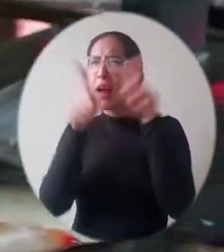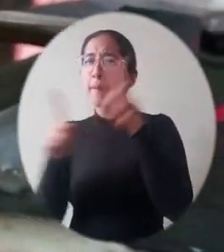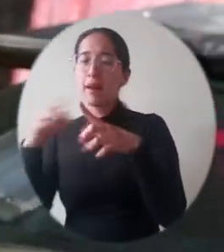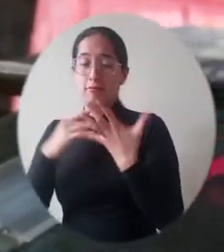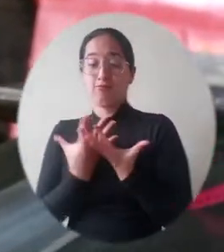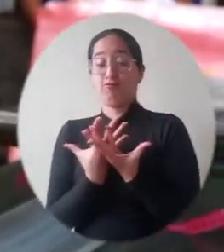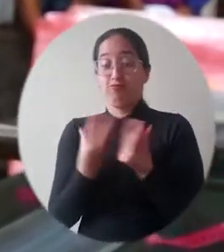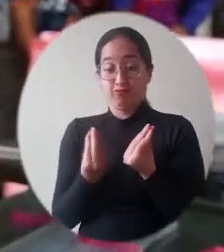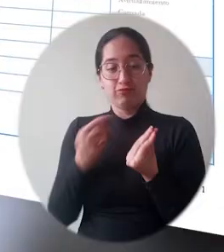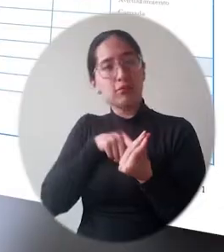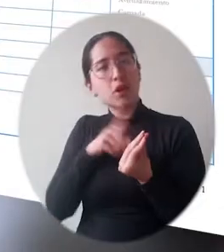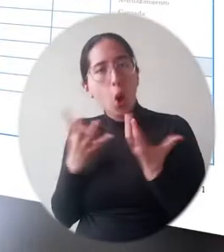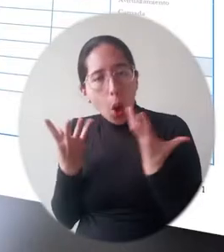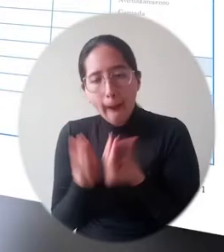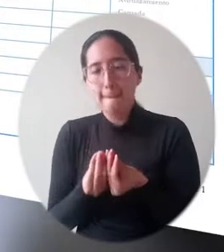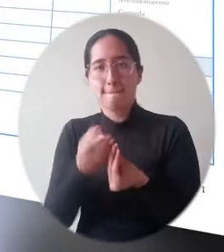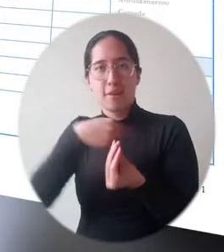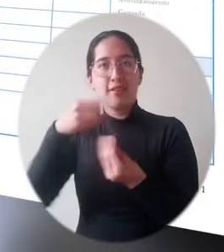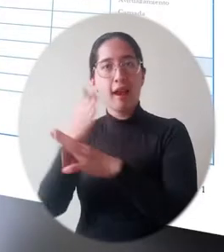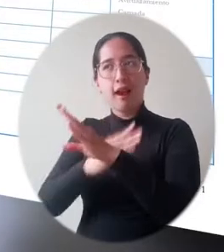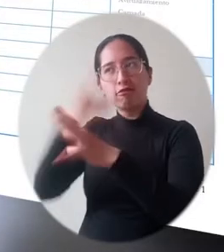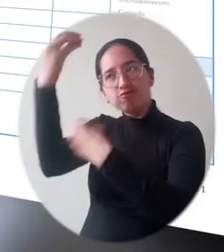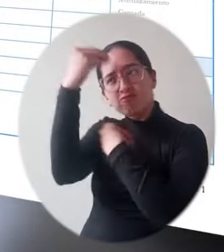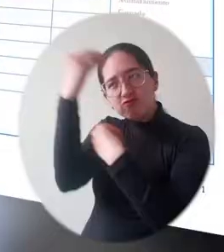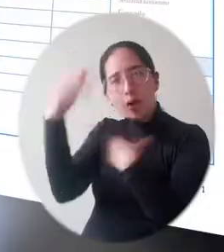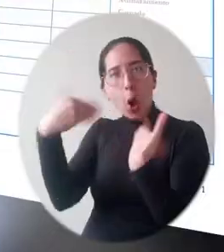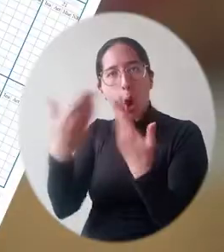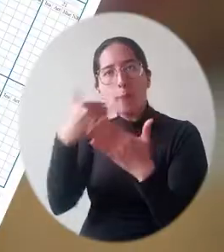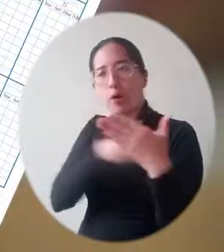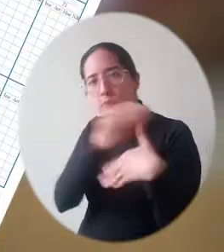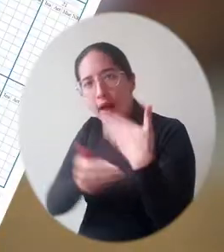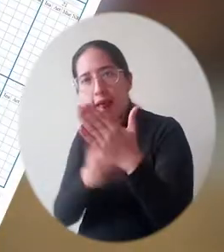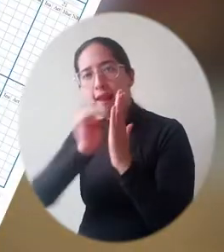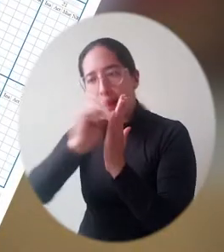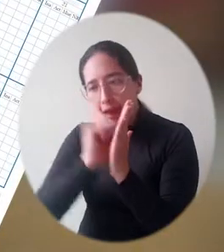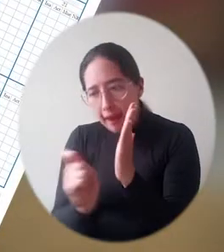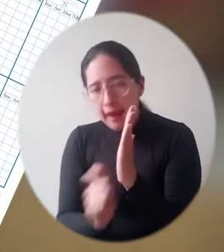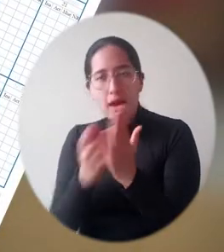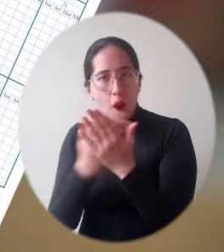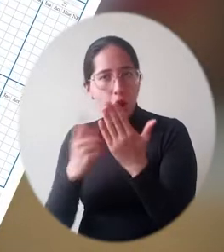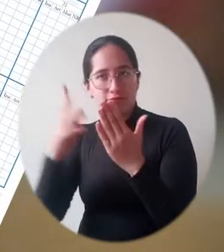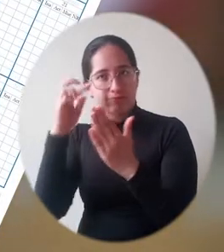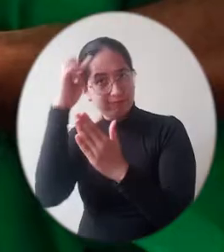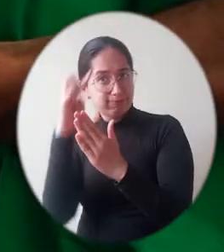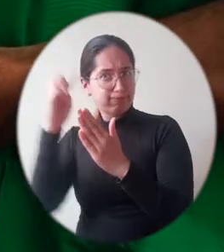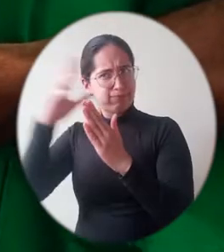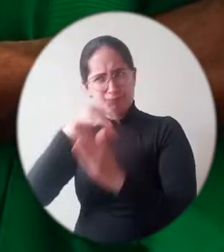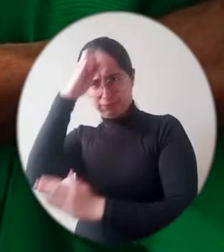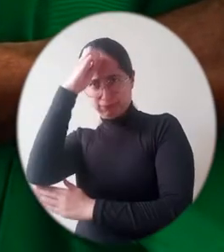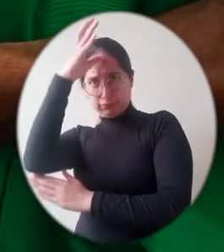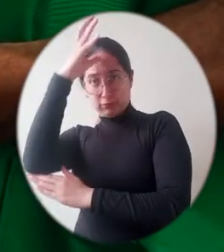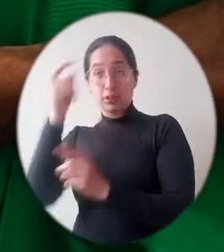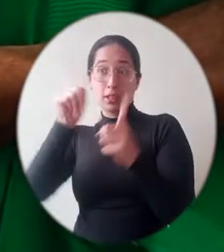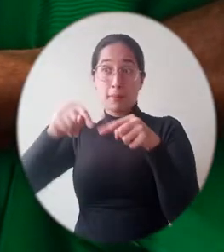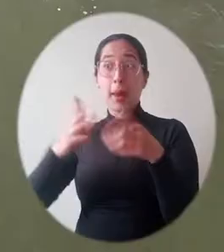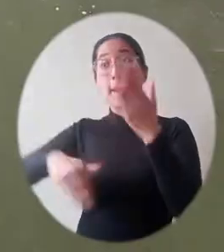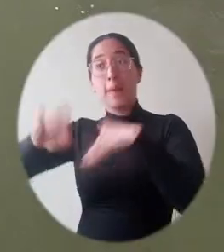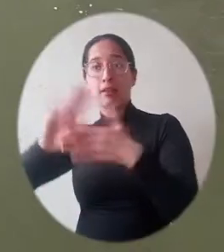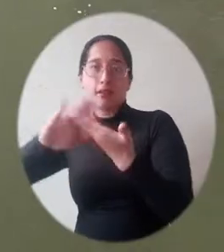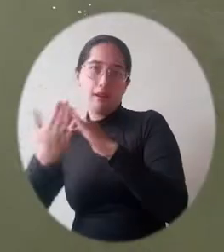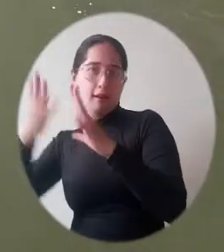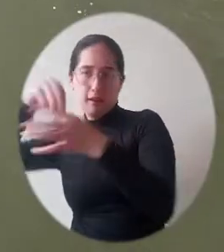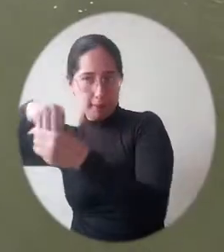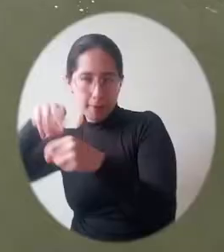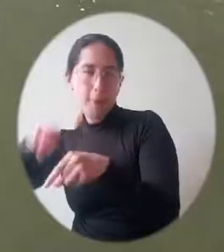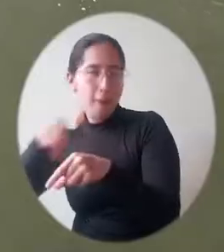un equipo técnico y humano que se ha capacitado en la captura y procesamiento de esa información, sobre todo